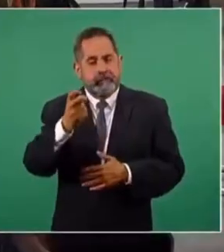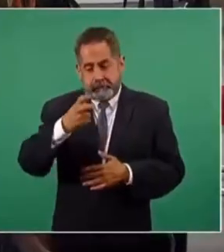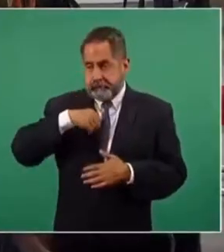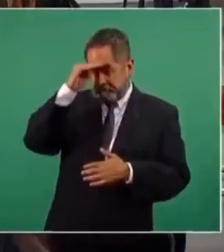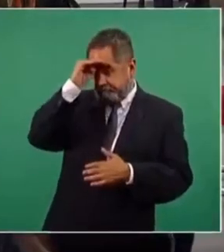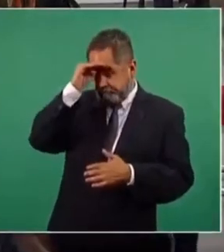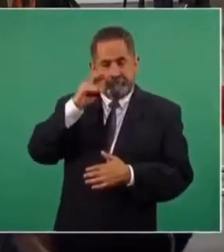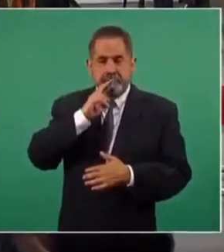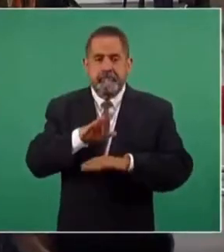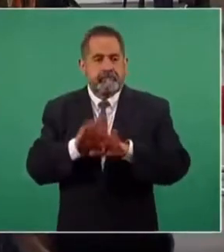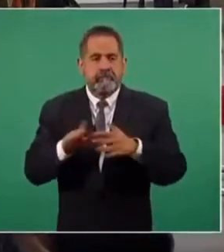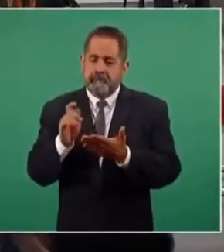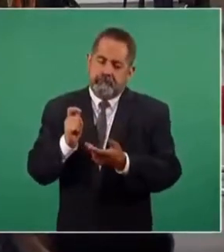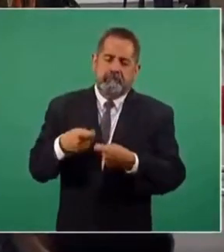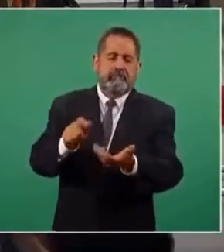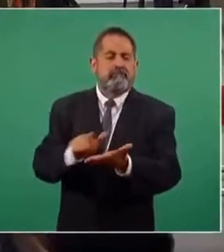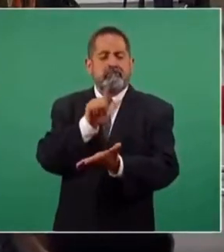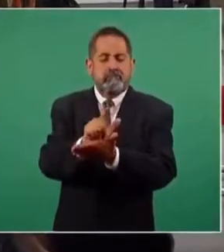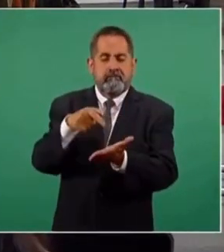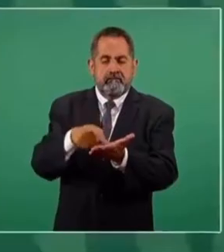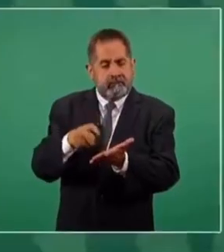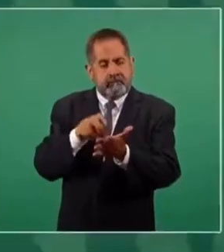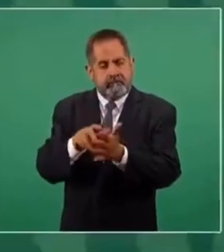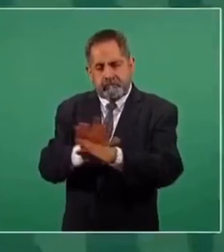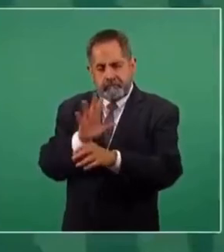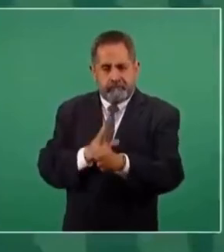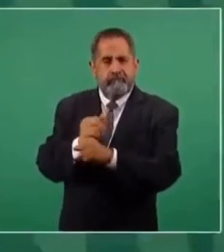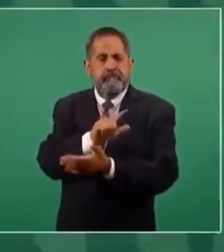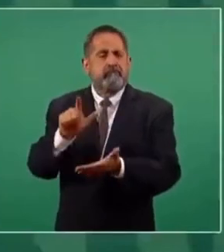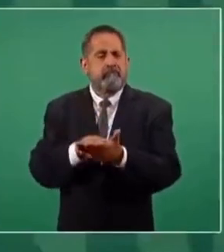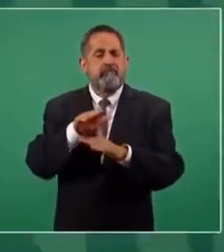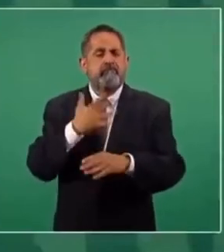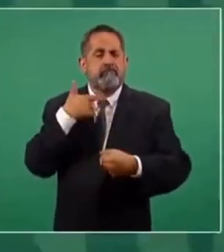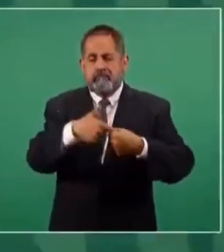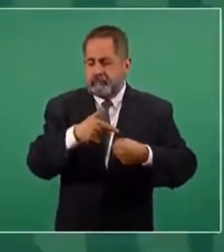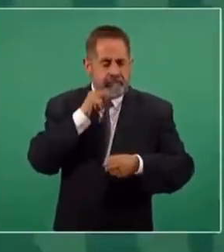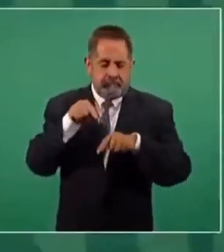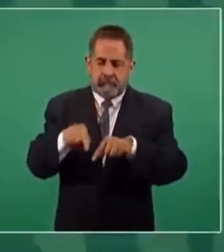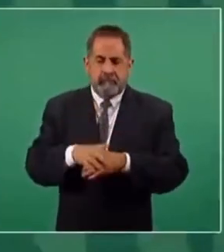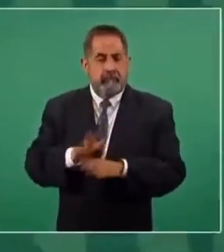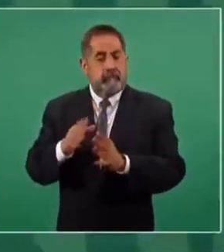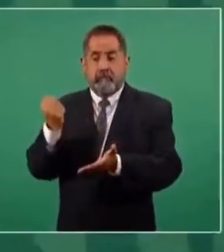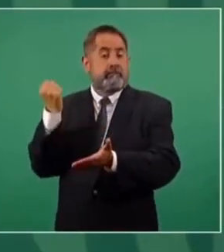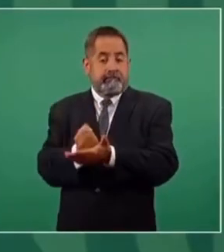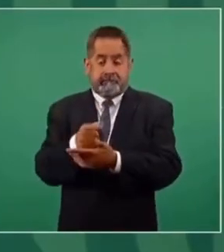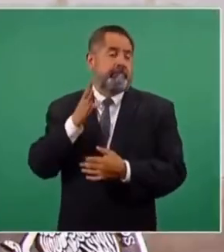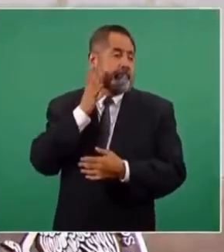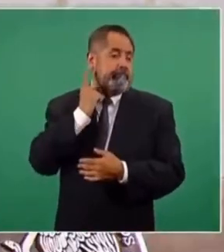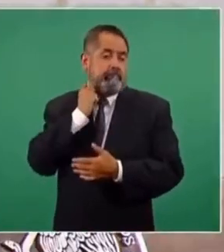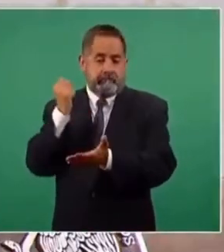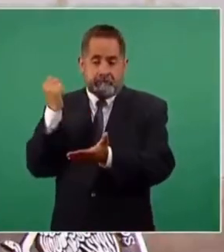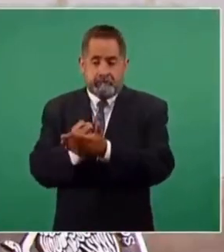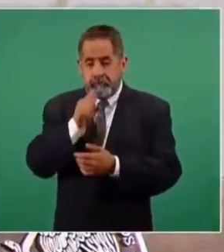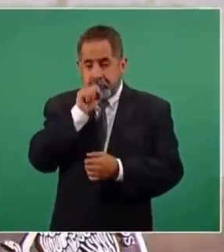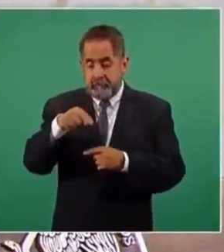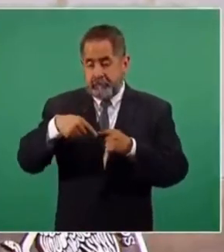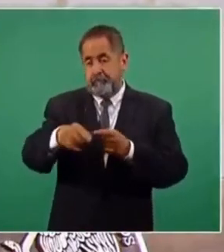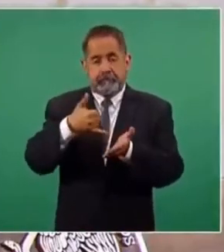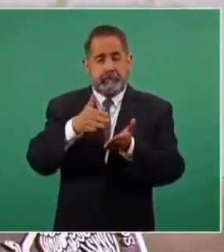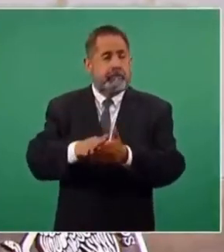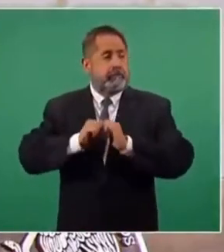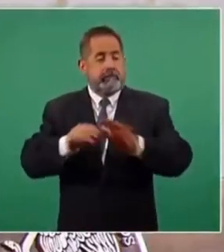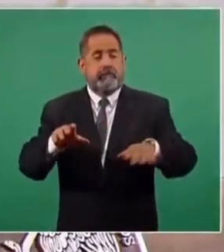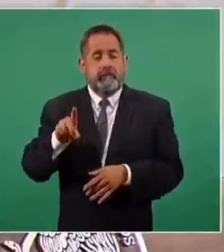presentación de la ley o los cambios, la reforma a la ley de hidrocarburos, que ya se aprobó, ya también se va a publicar.